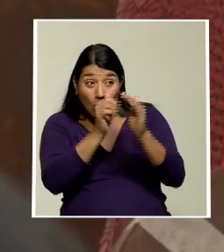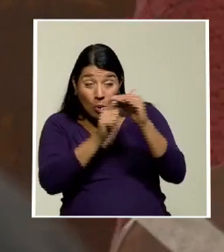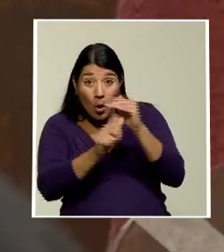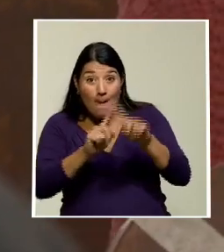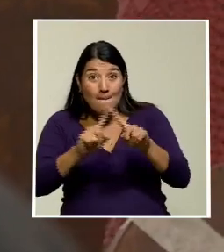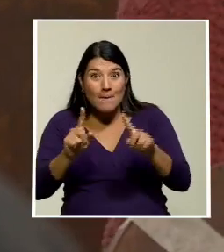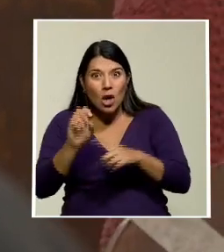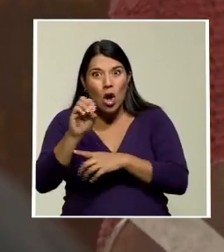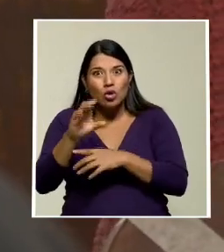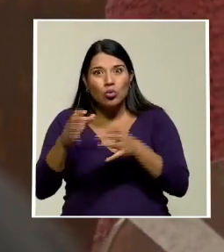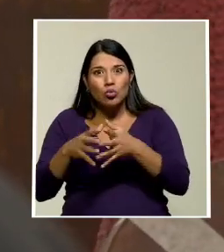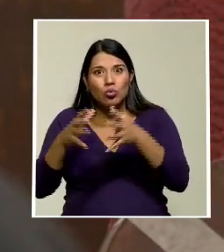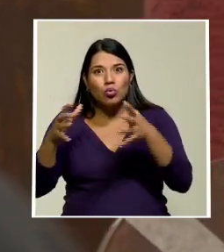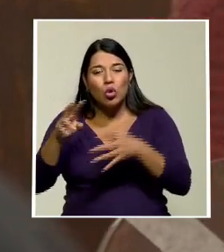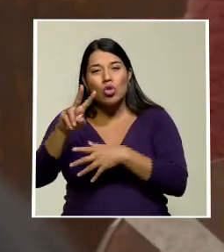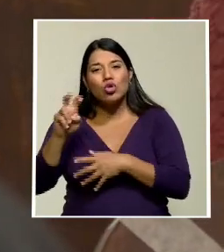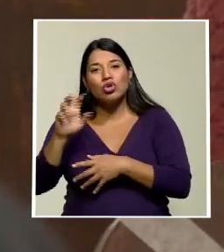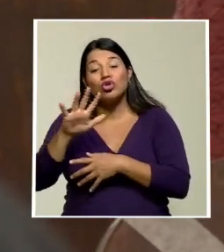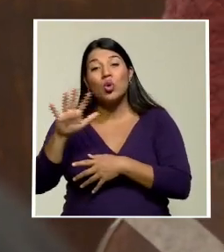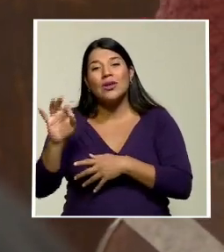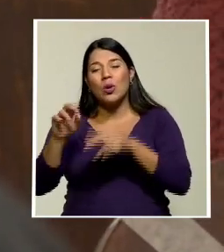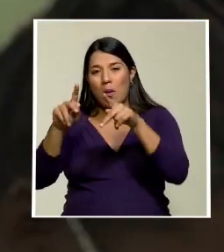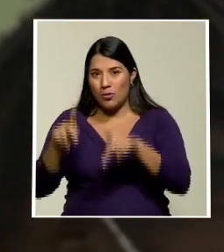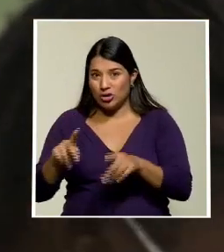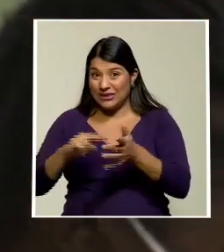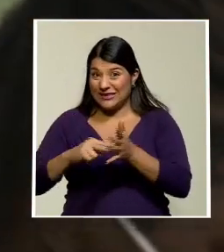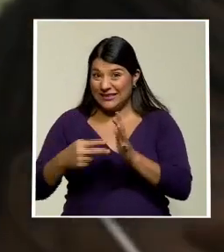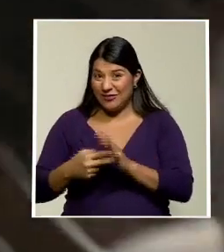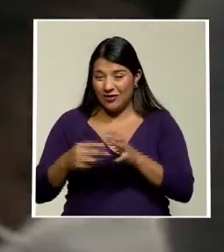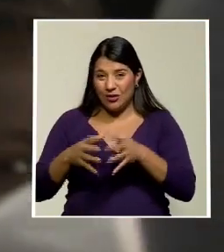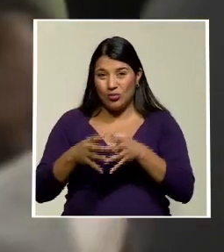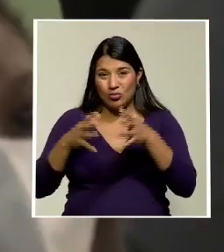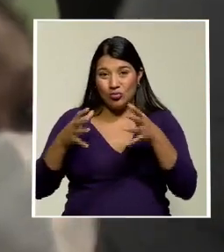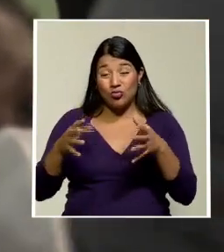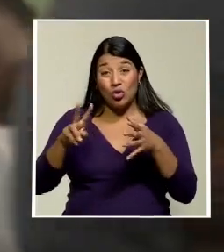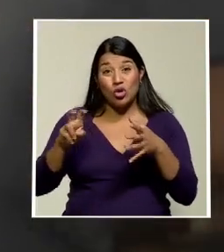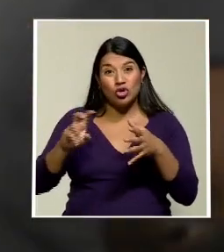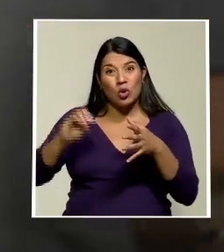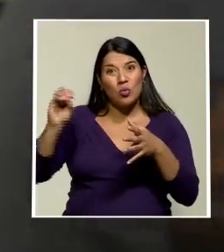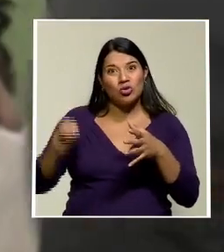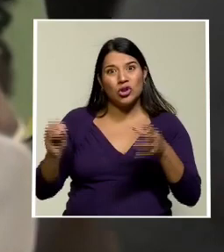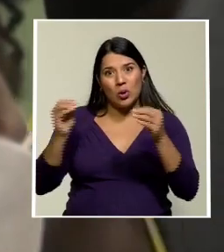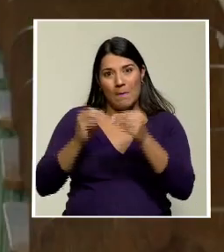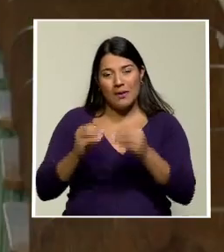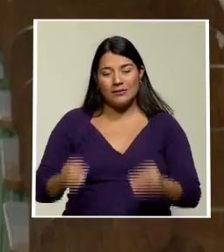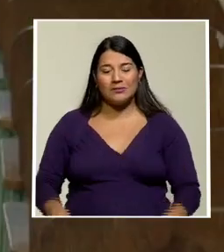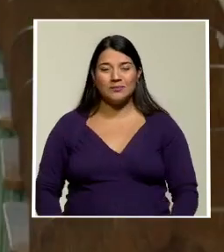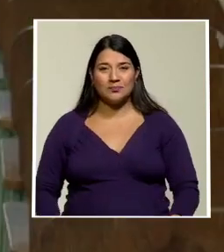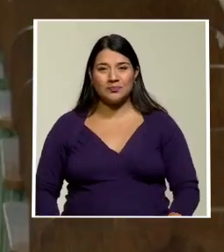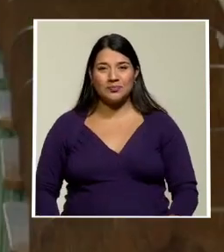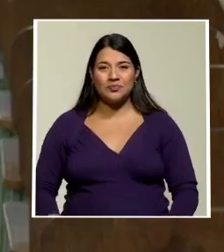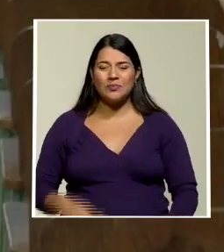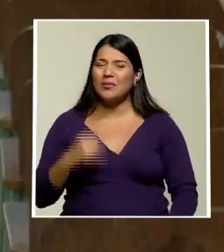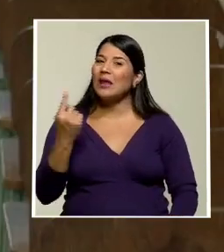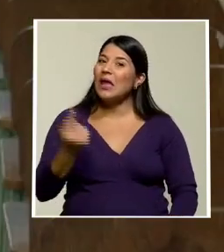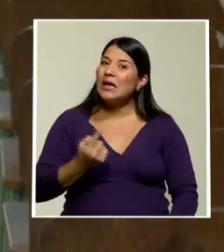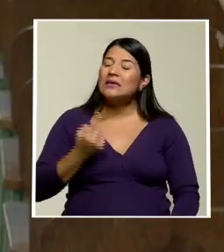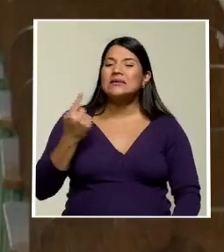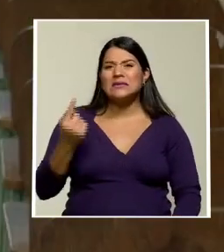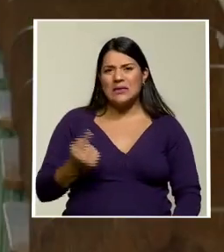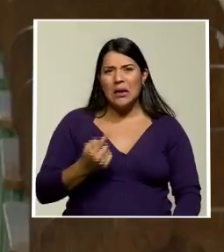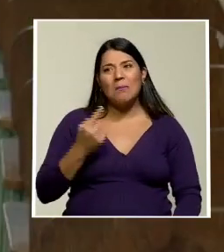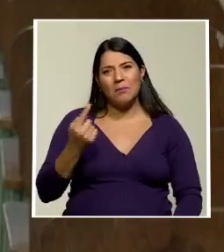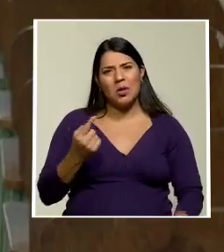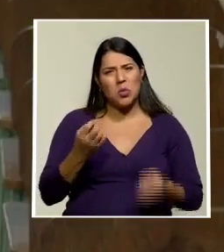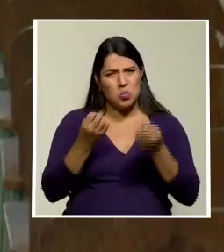259 solicitudes, es decir, un incremento de más del 200%. Siempre hay un porcentaje muy